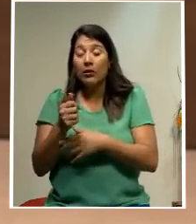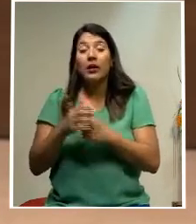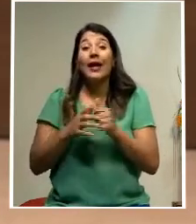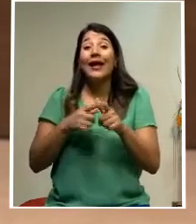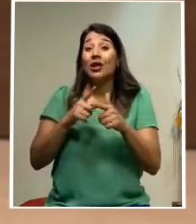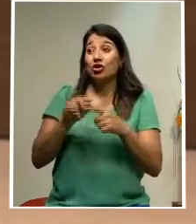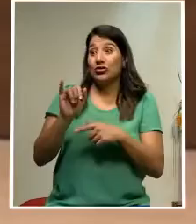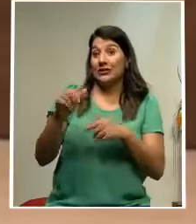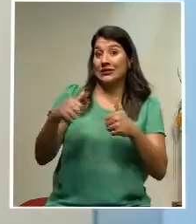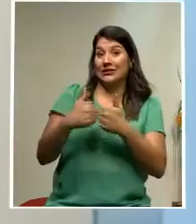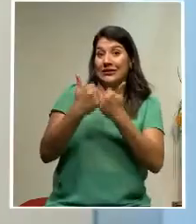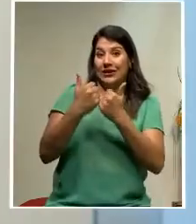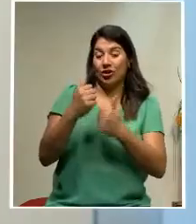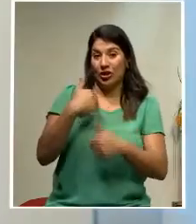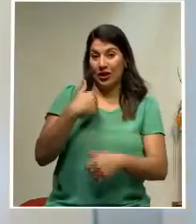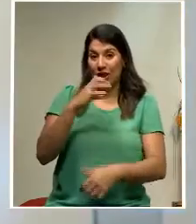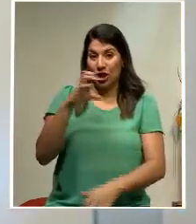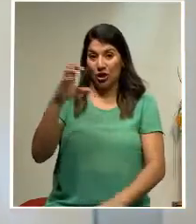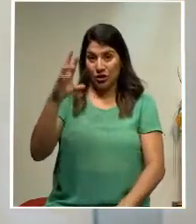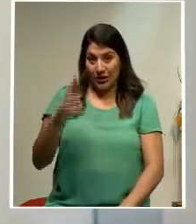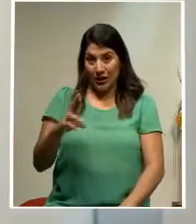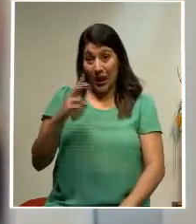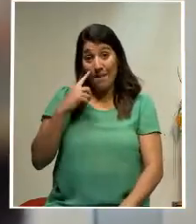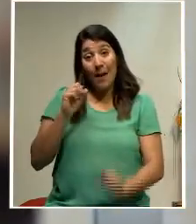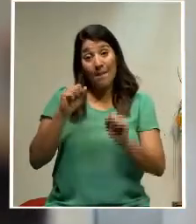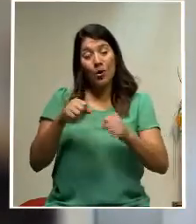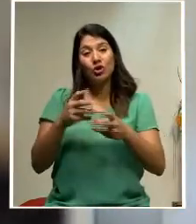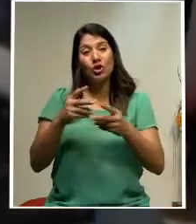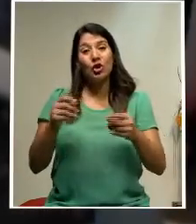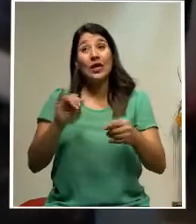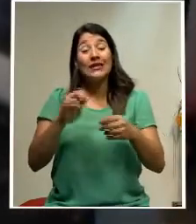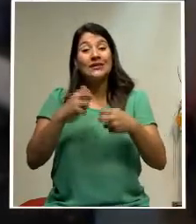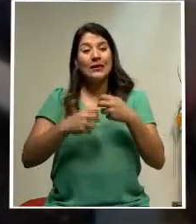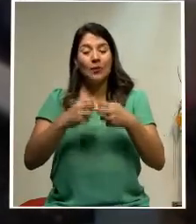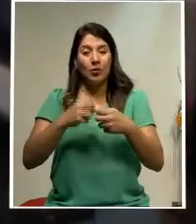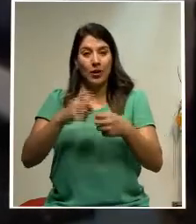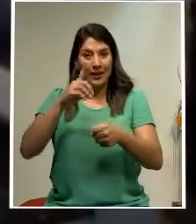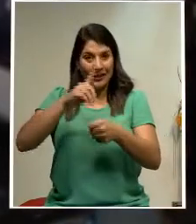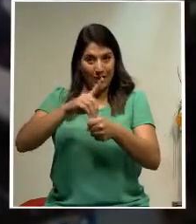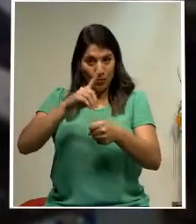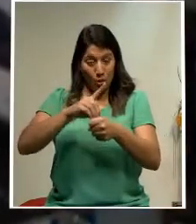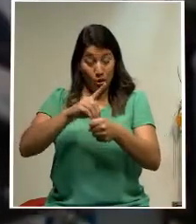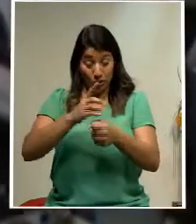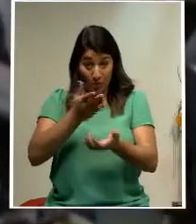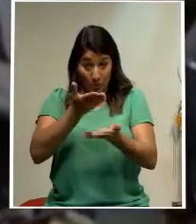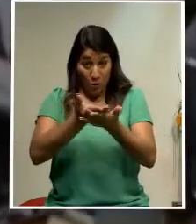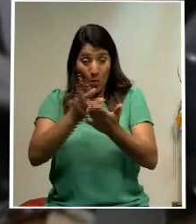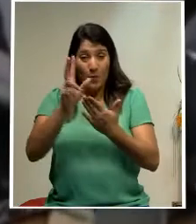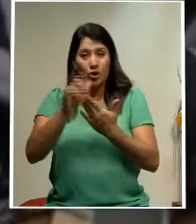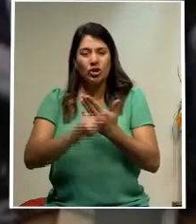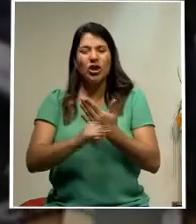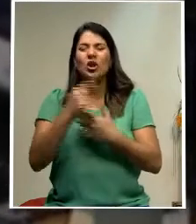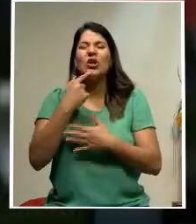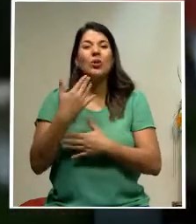tenemos un gran reto como país. Para solventar esta problemática, el legislador proponente del proyecto explicó que el Poder Ejecutivo debe